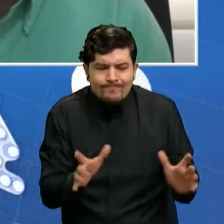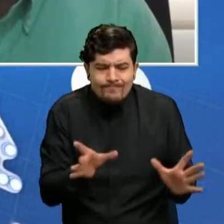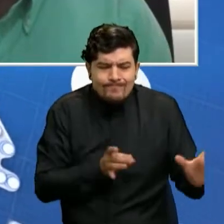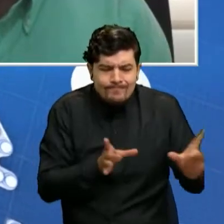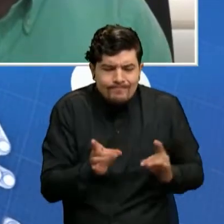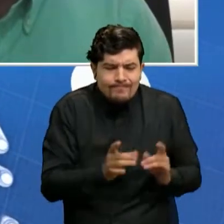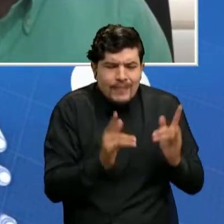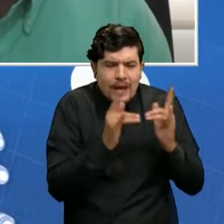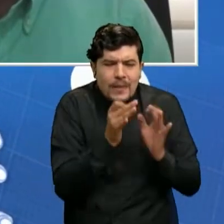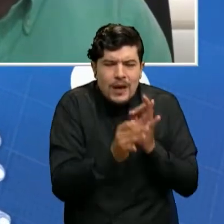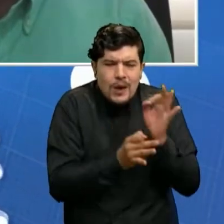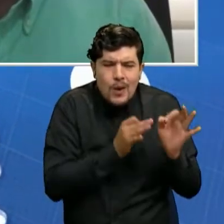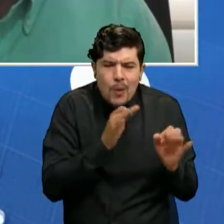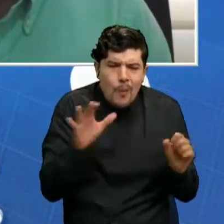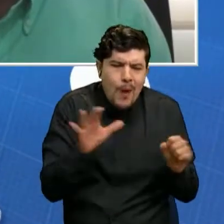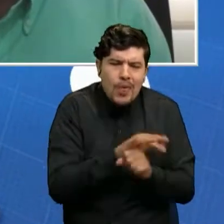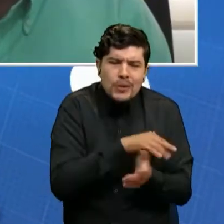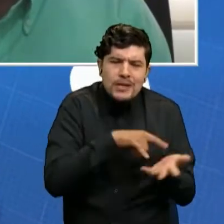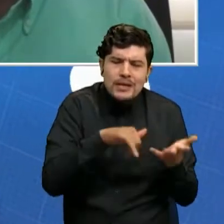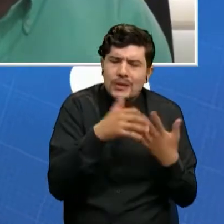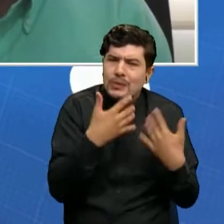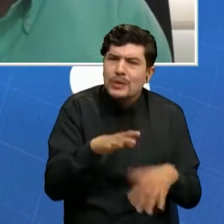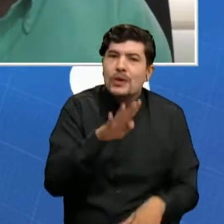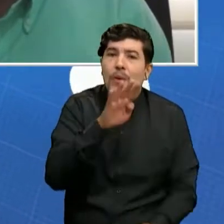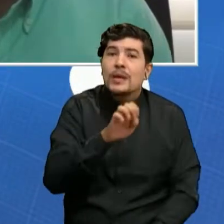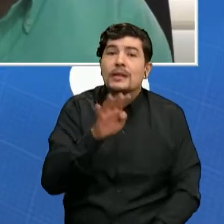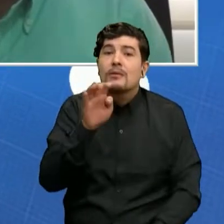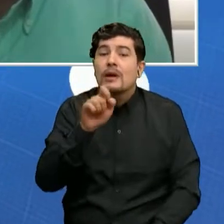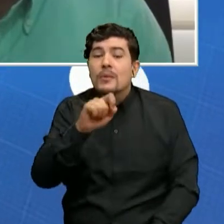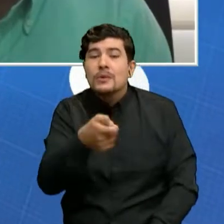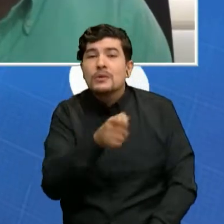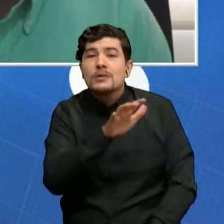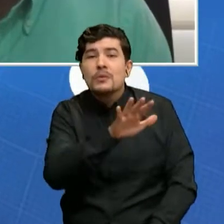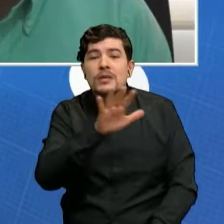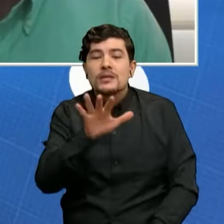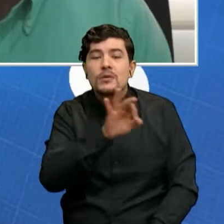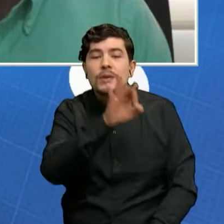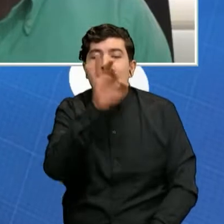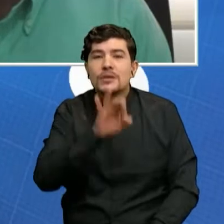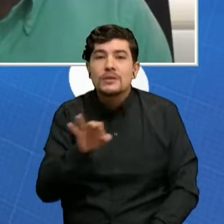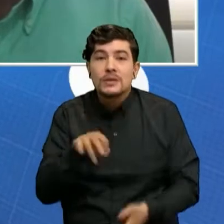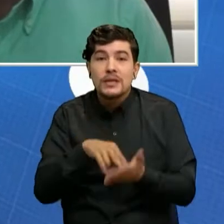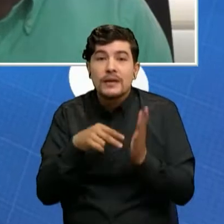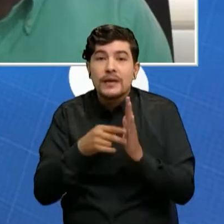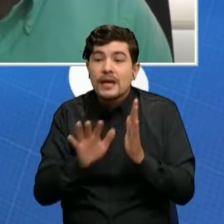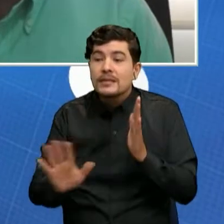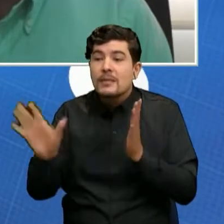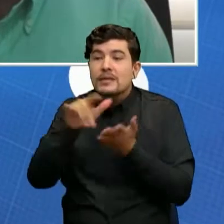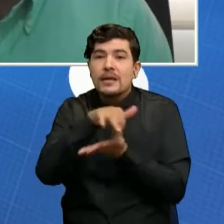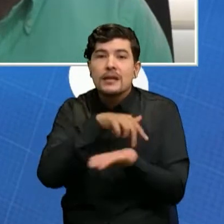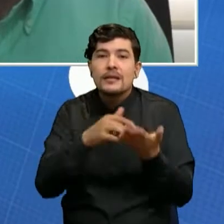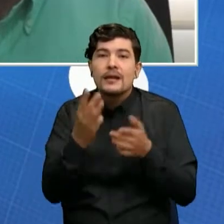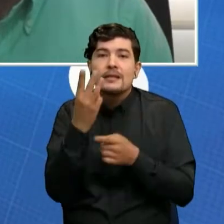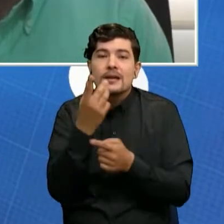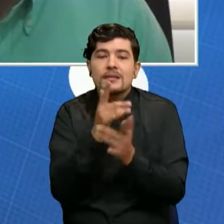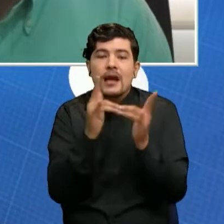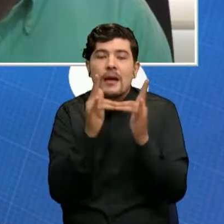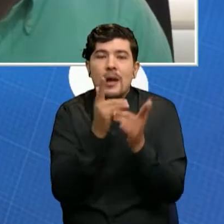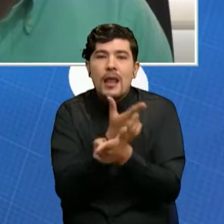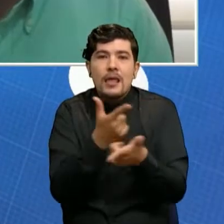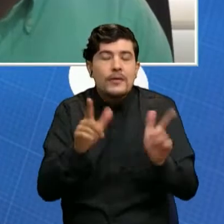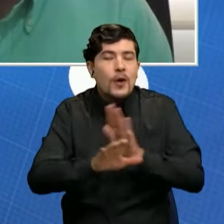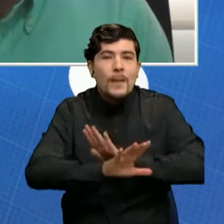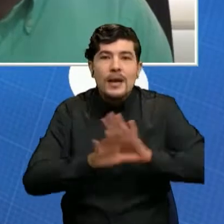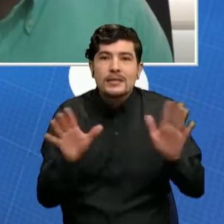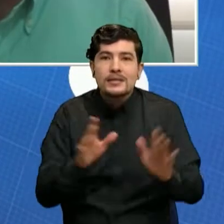Camasuzzi que se registra en Santander. 99.55%, solo hay tres Camasuzzi disponibles, dos en Barranca